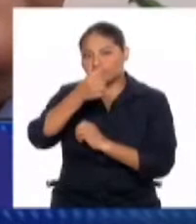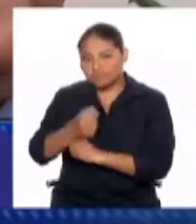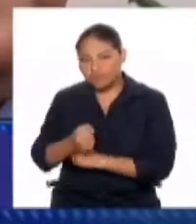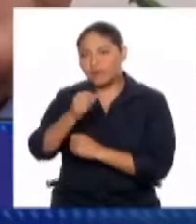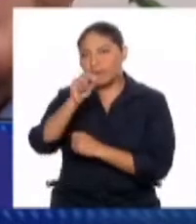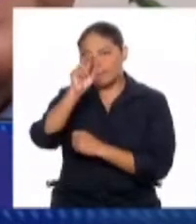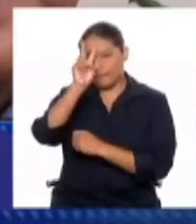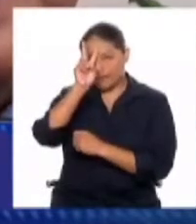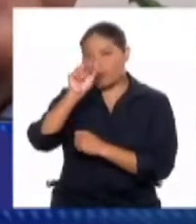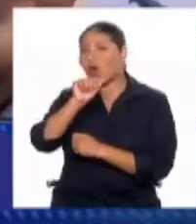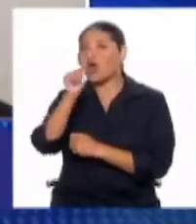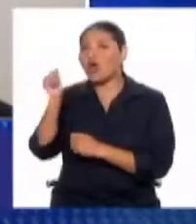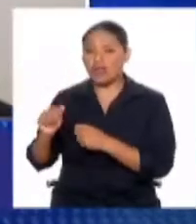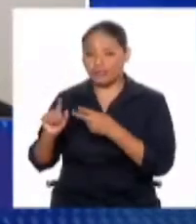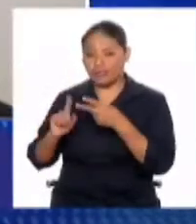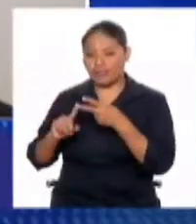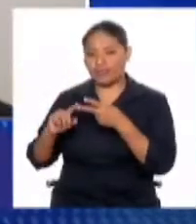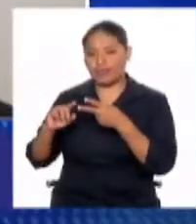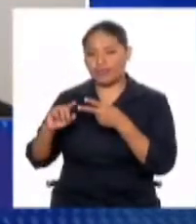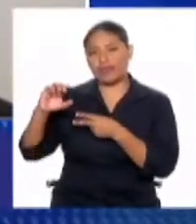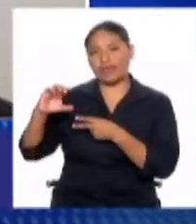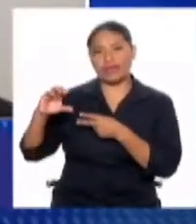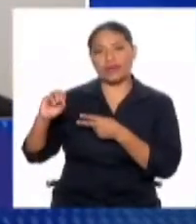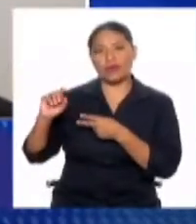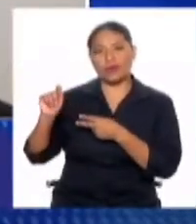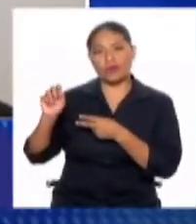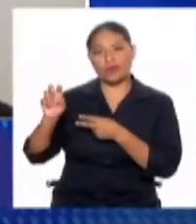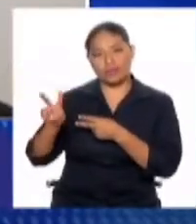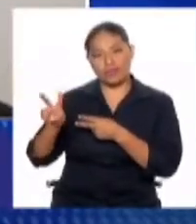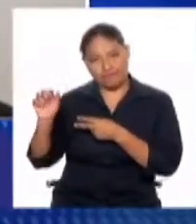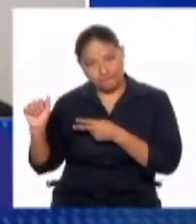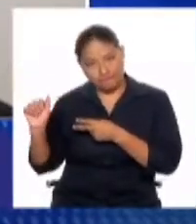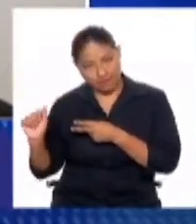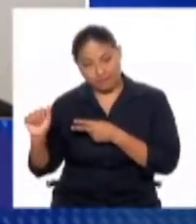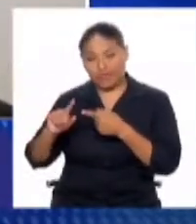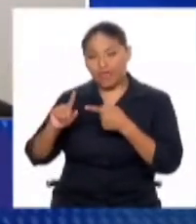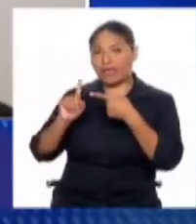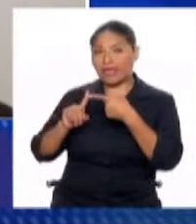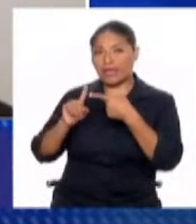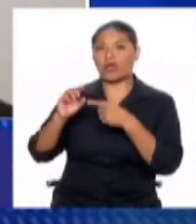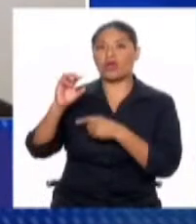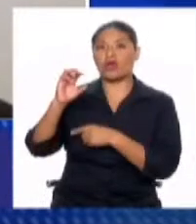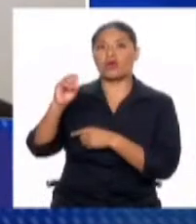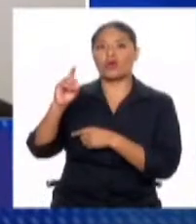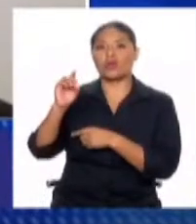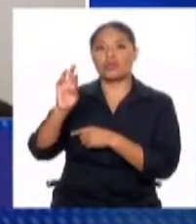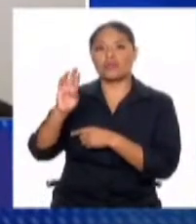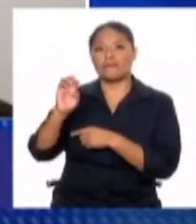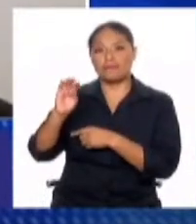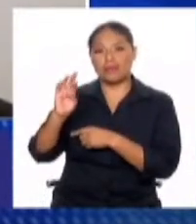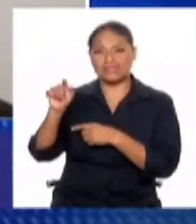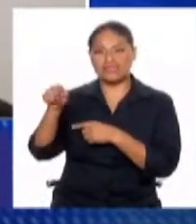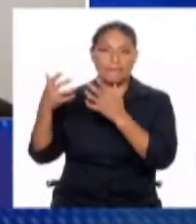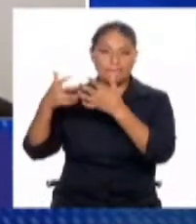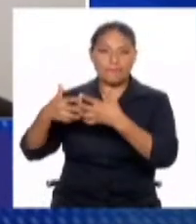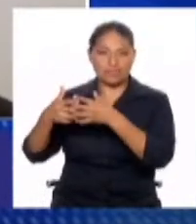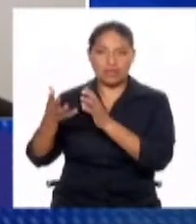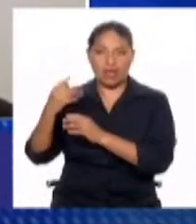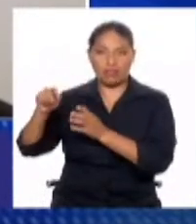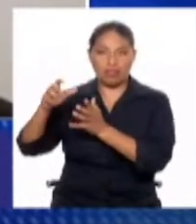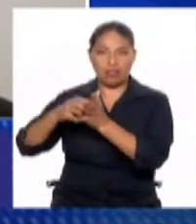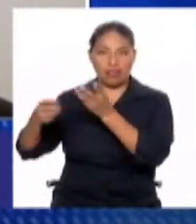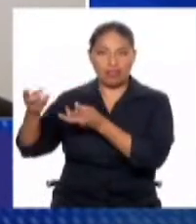Ecoteva. En el proceso de Odebrecht, en donde se ha acreditado con la ruta del dinero